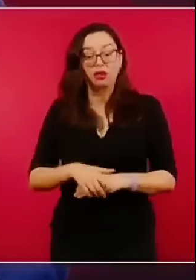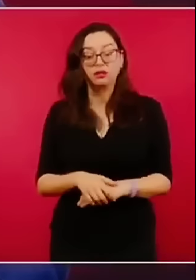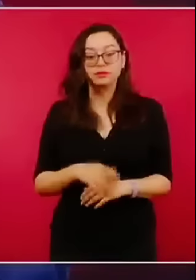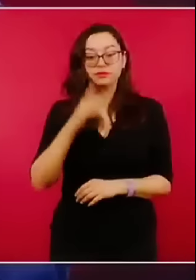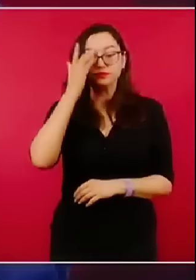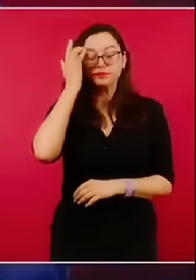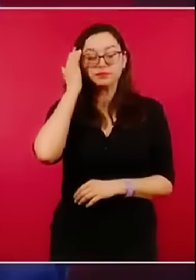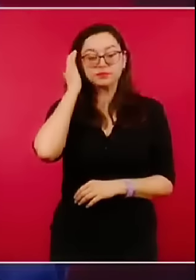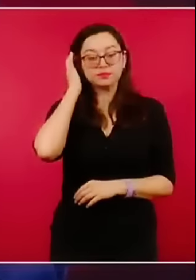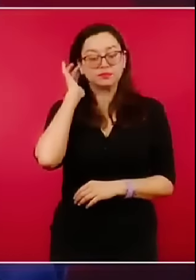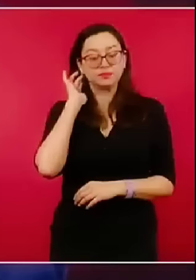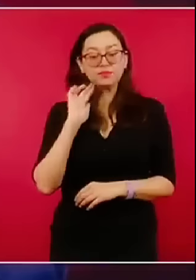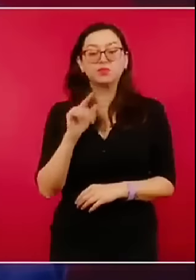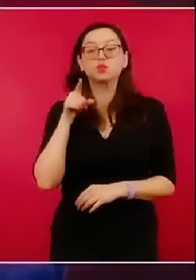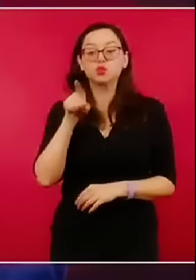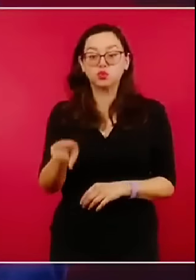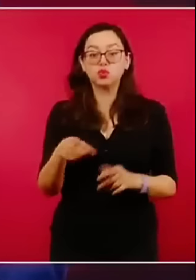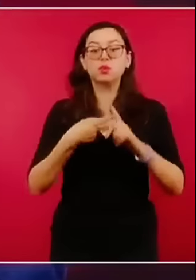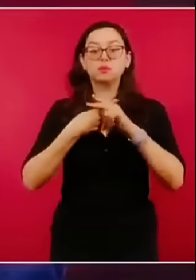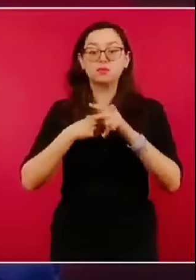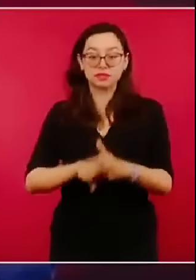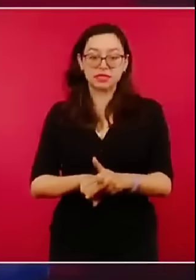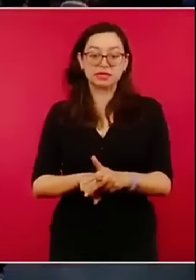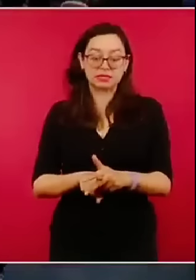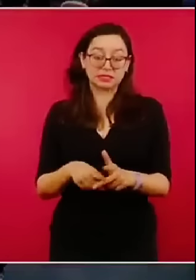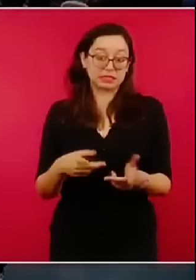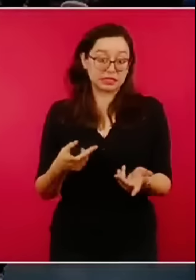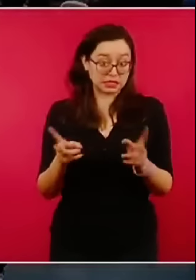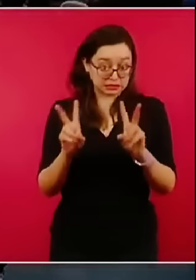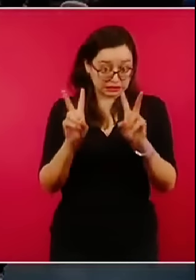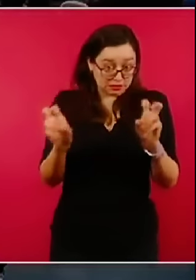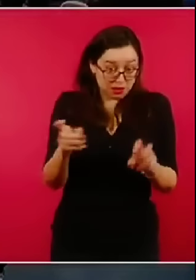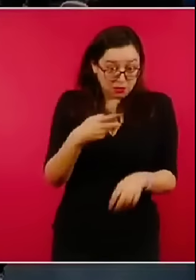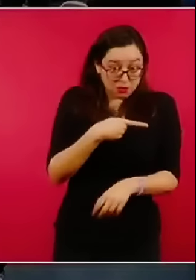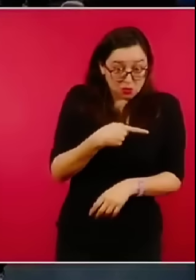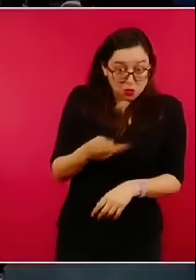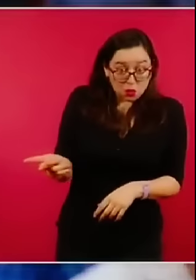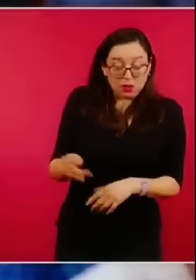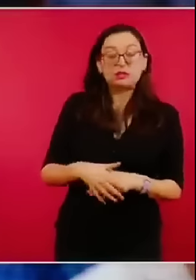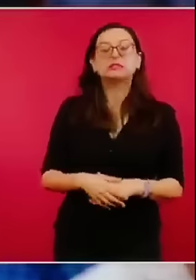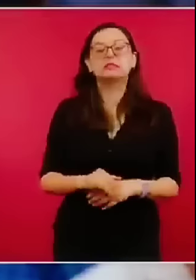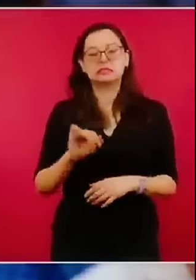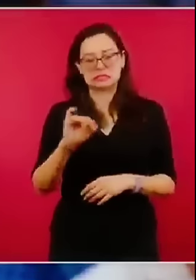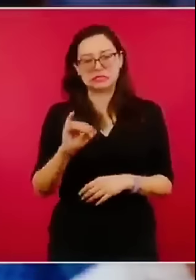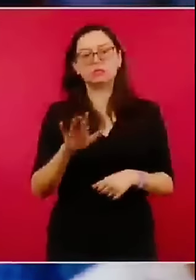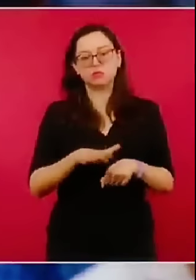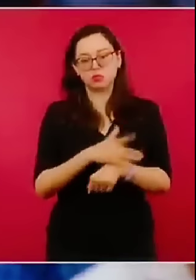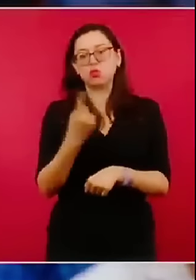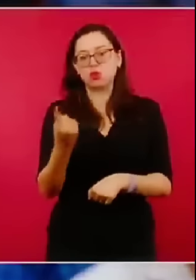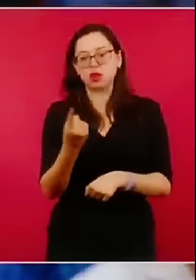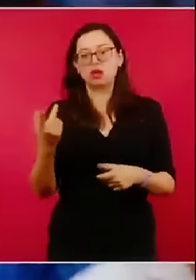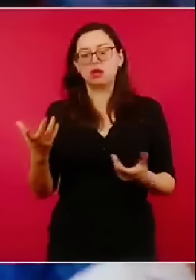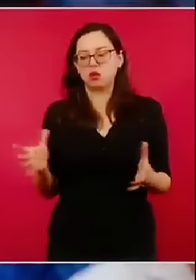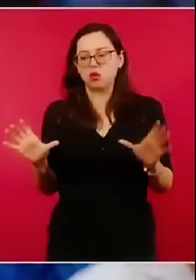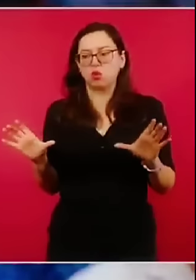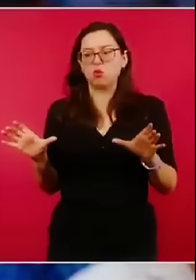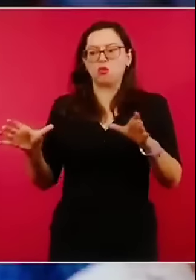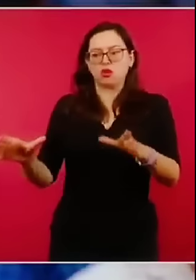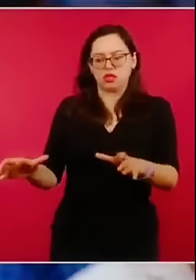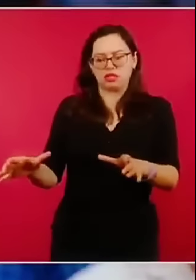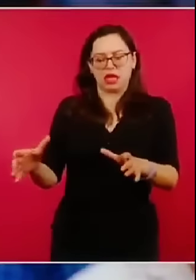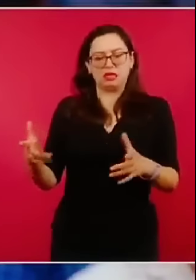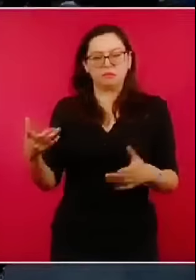empezaste hablando de la pobreza. Porque las comunidades vulnerables son las que menos tienen acceso al agua. Sí tienen